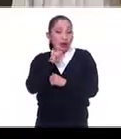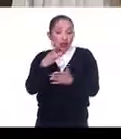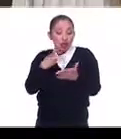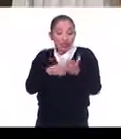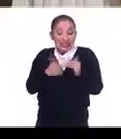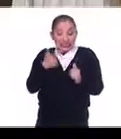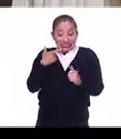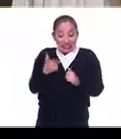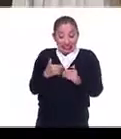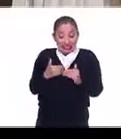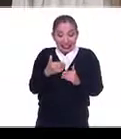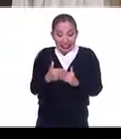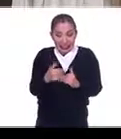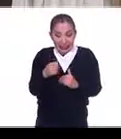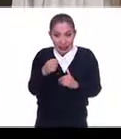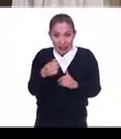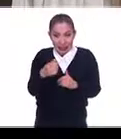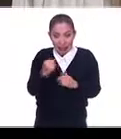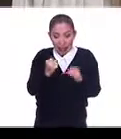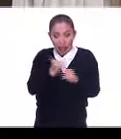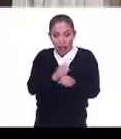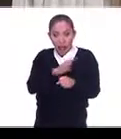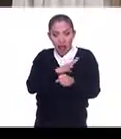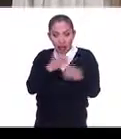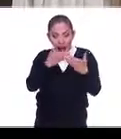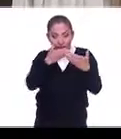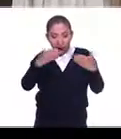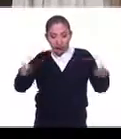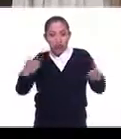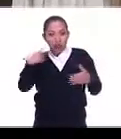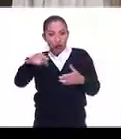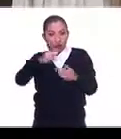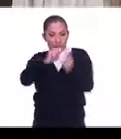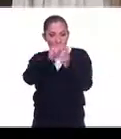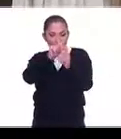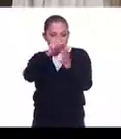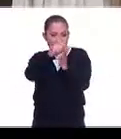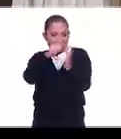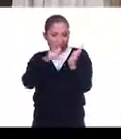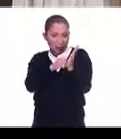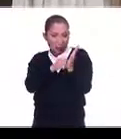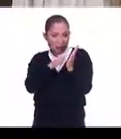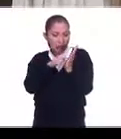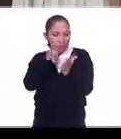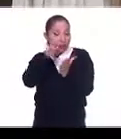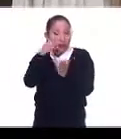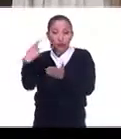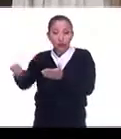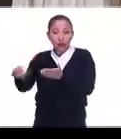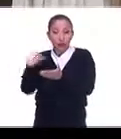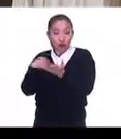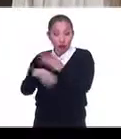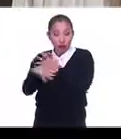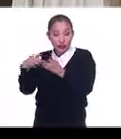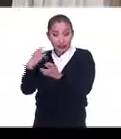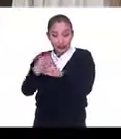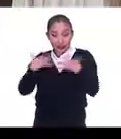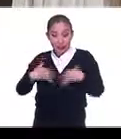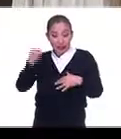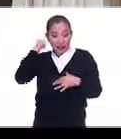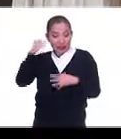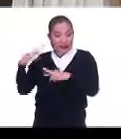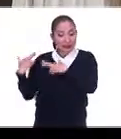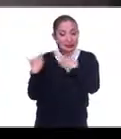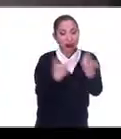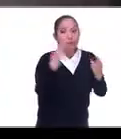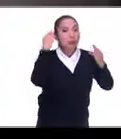2007 al abrirse el testamento resulta que la colección textil indígena se la dona al